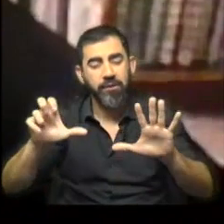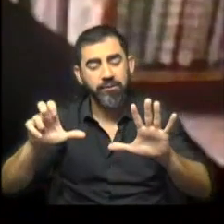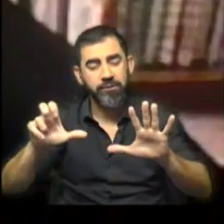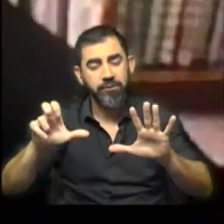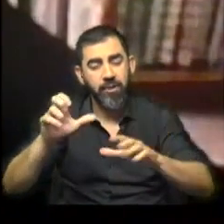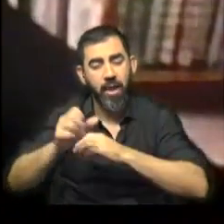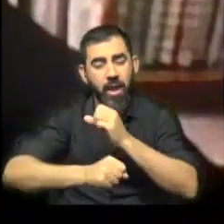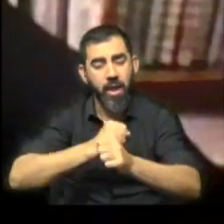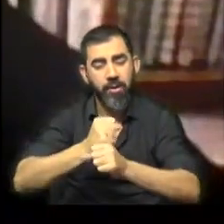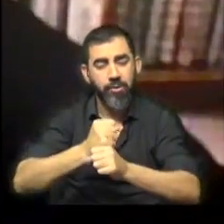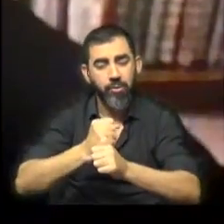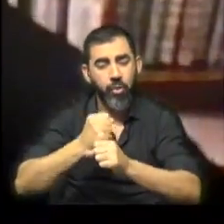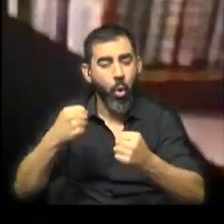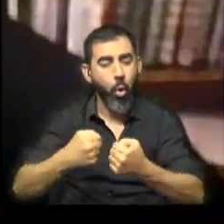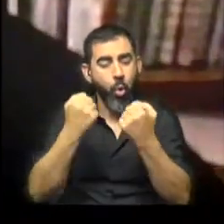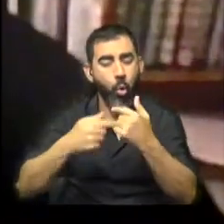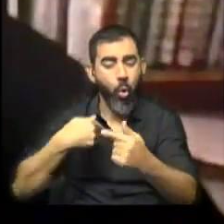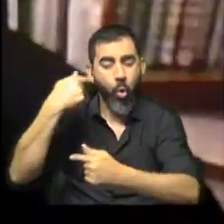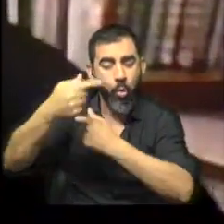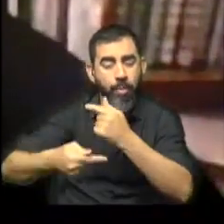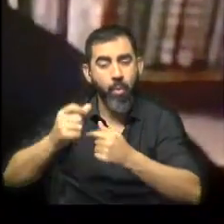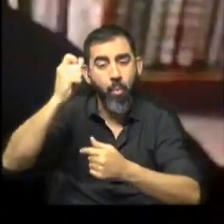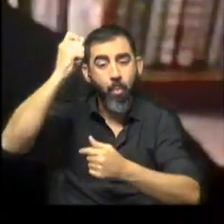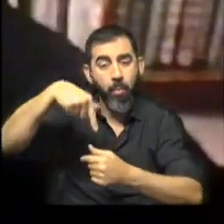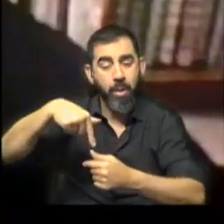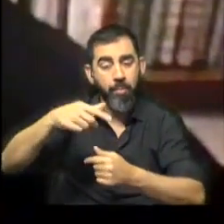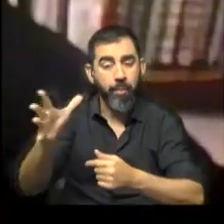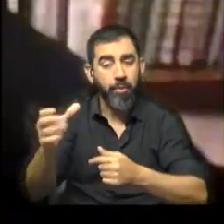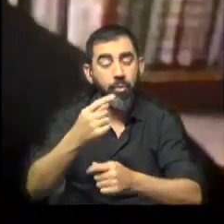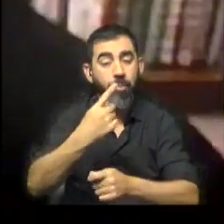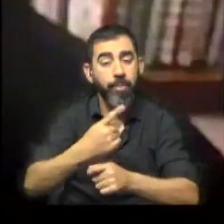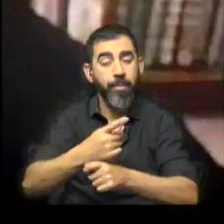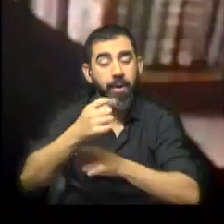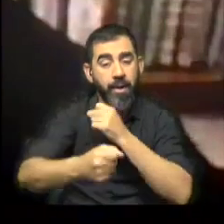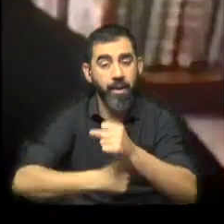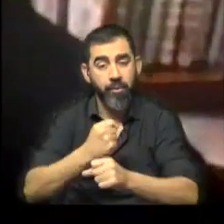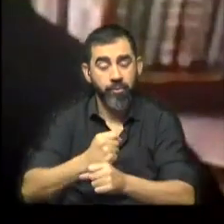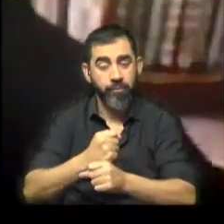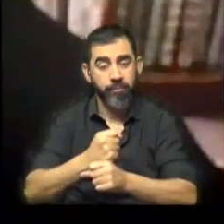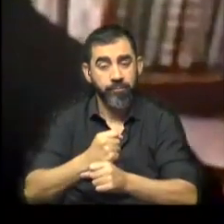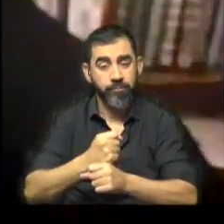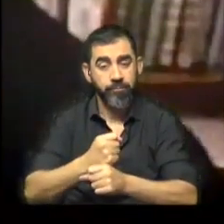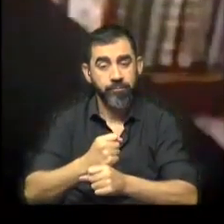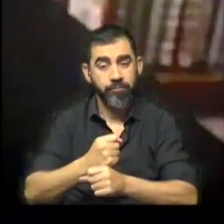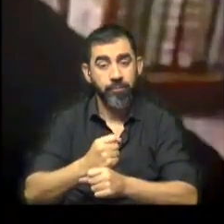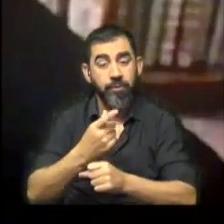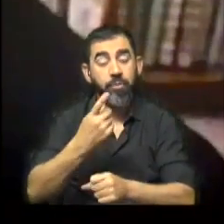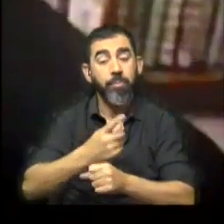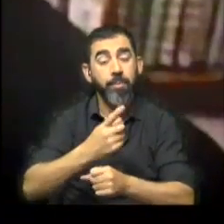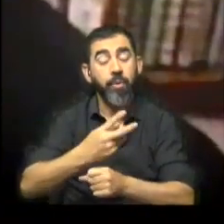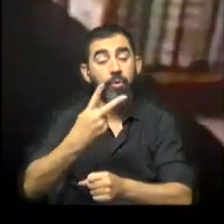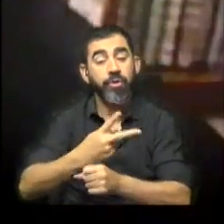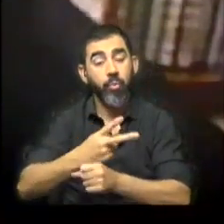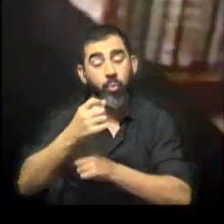un año para el otro todo un plan para todos los primeros años. Primero acá que se va a imponer para primer y segundo